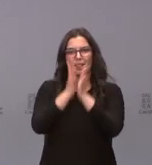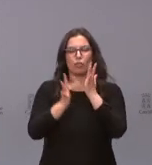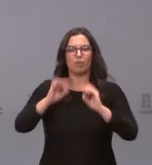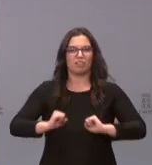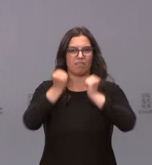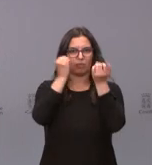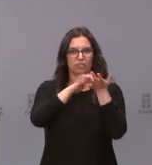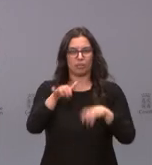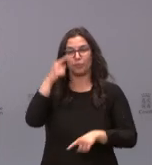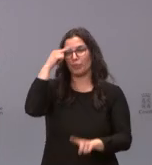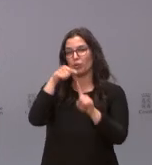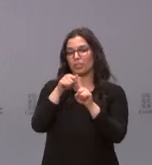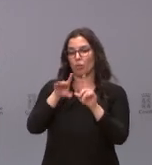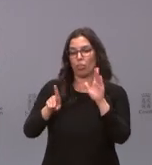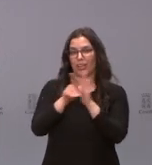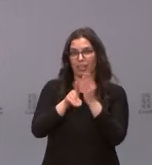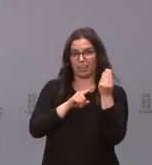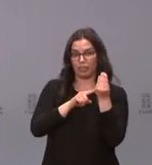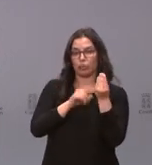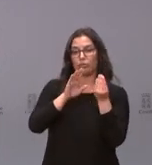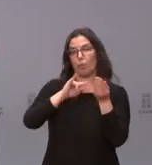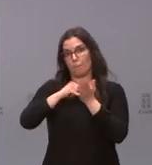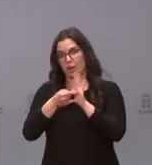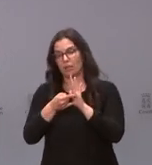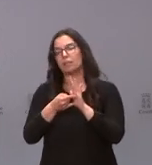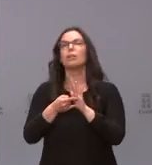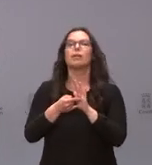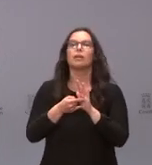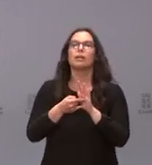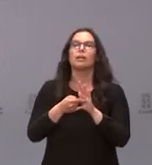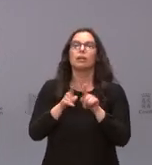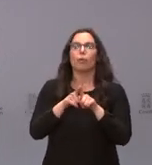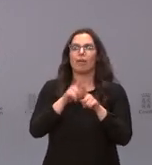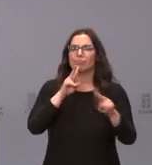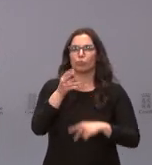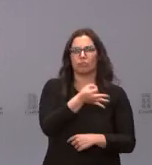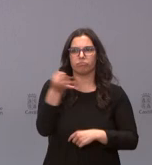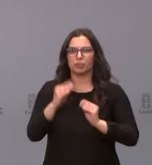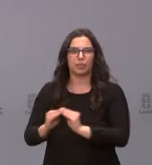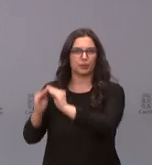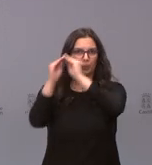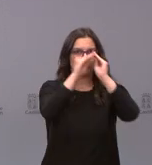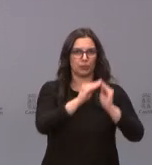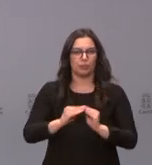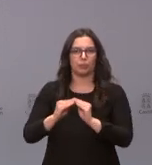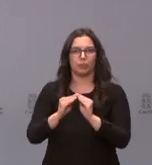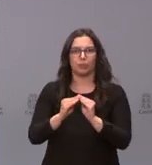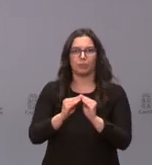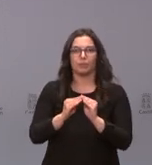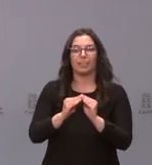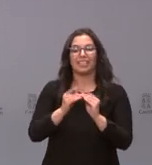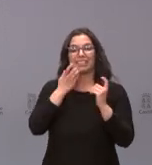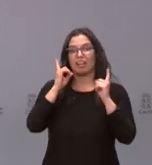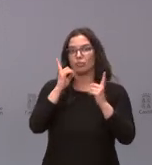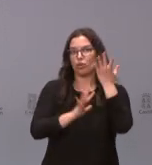La finalidad de este decreto que aprueba este plan es garantizar una respuesta eficaz y homogénea frente a los incendios no forestales